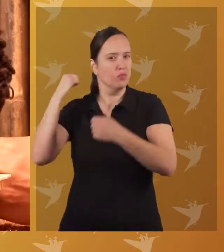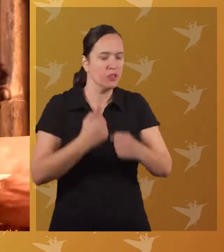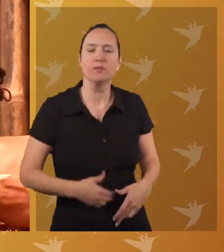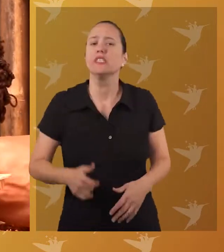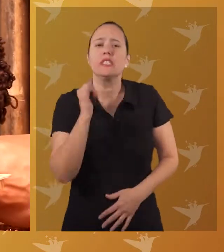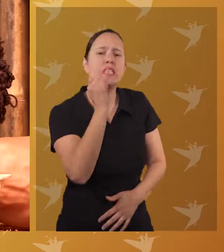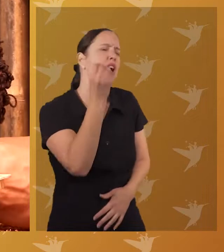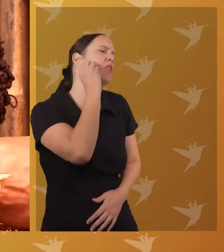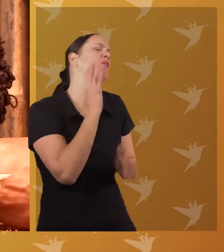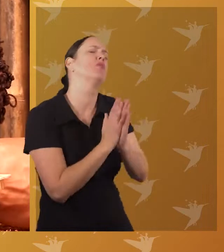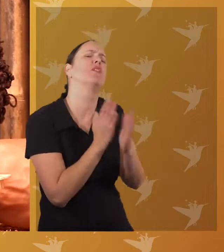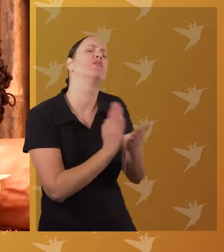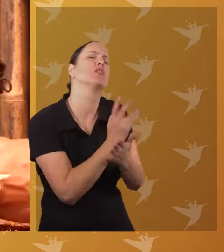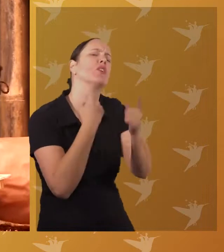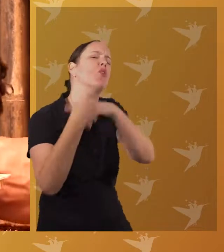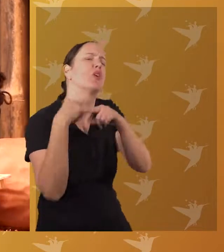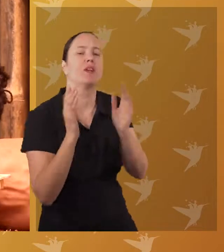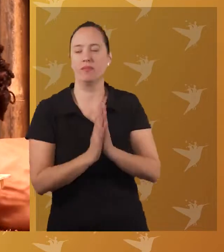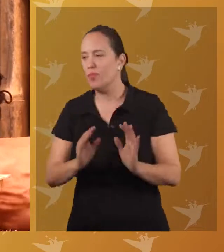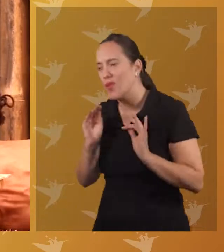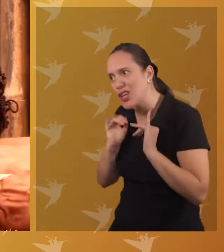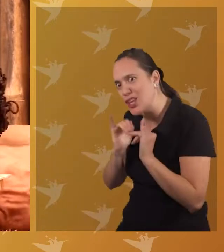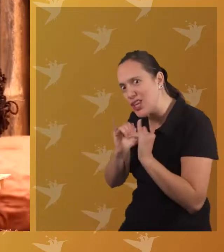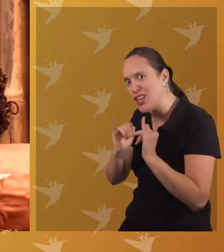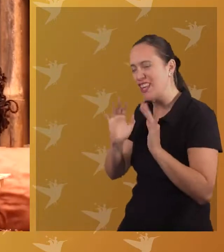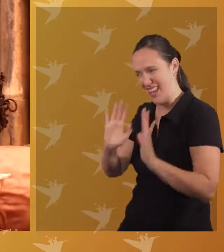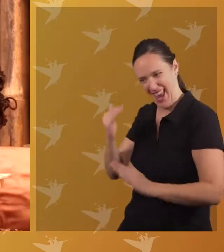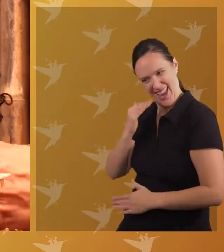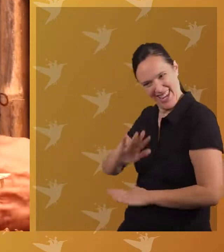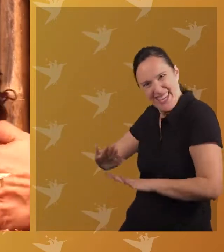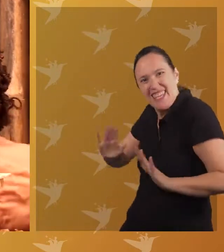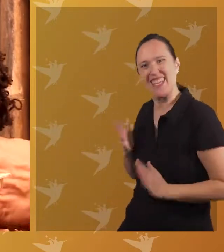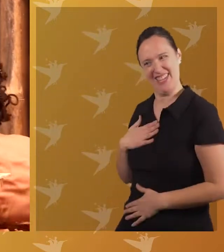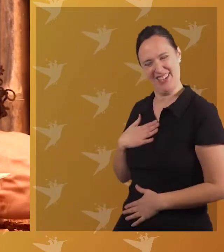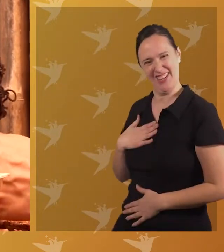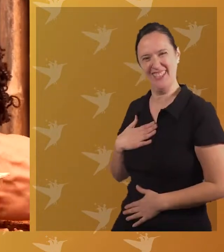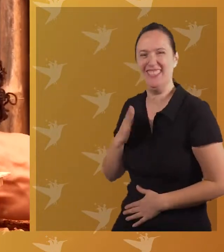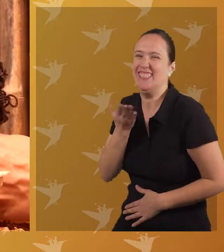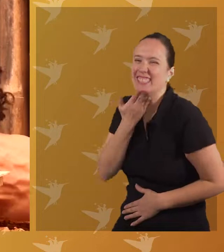ancestros. Sí, abuelita, sigue con la historia. Porfa, porfa, porfa, porfa. sí, sí. Por supuesto, niños.